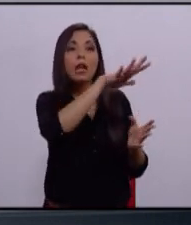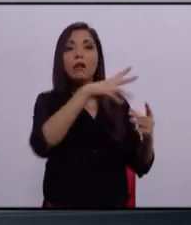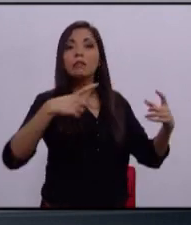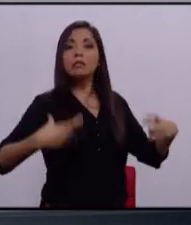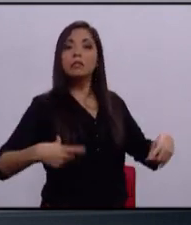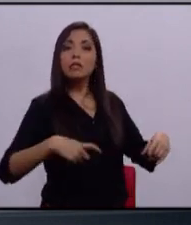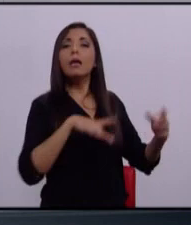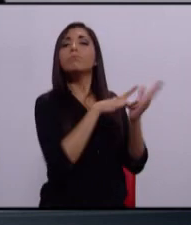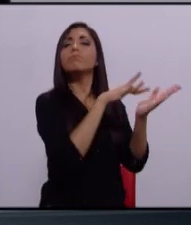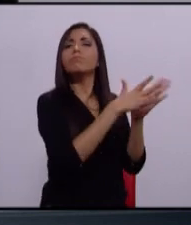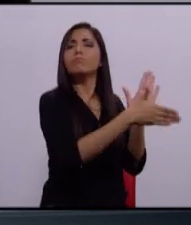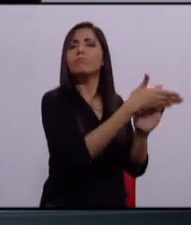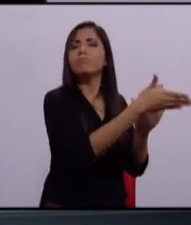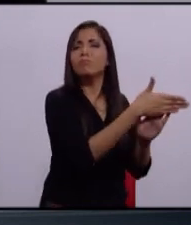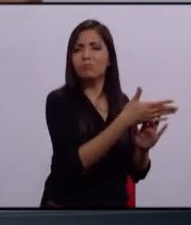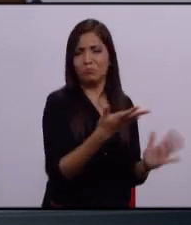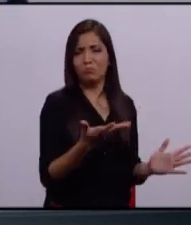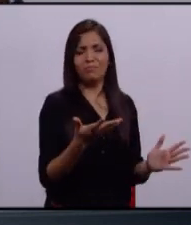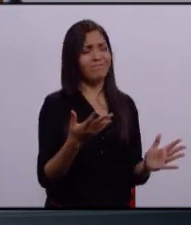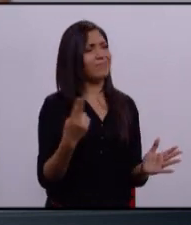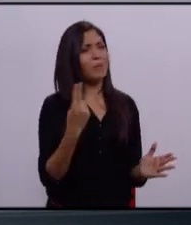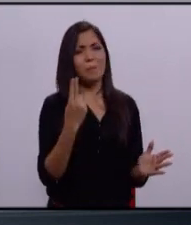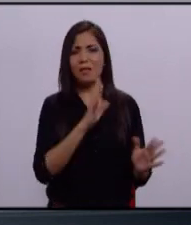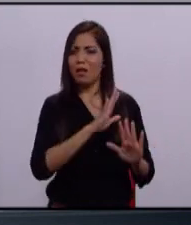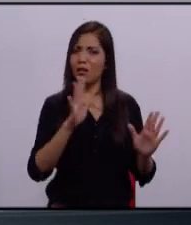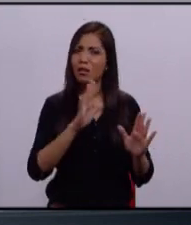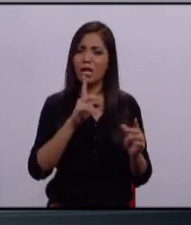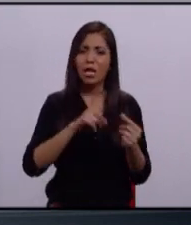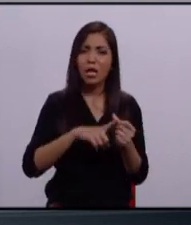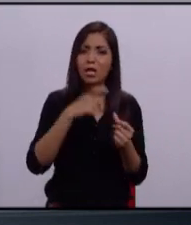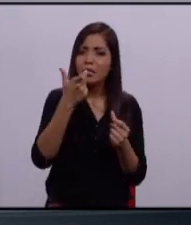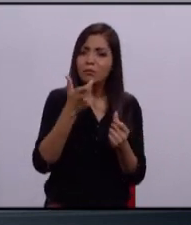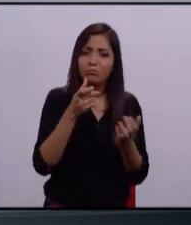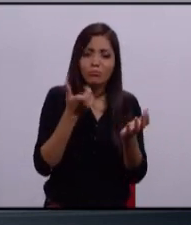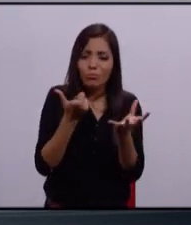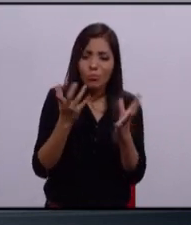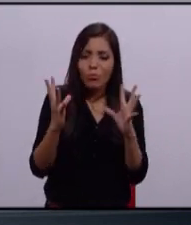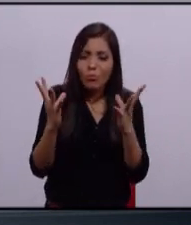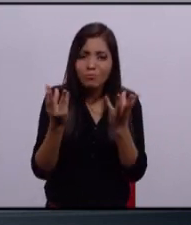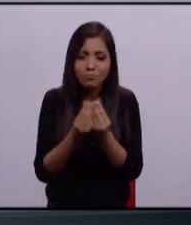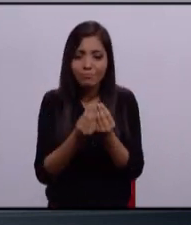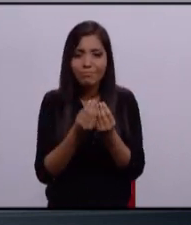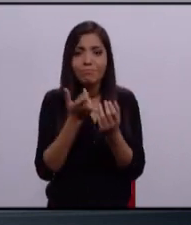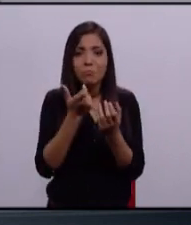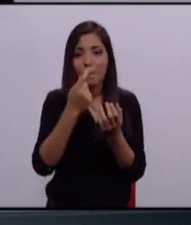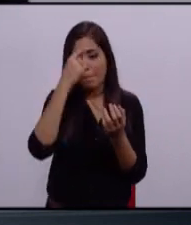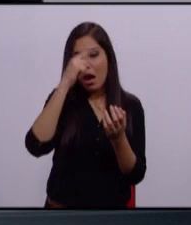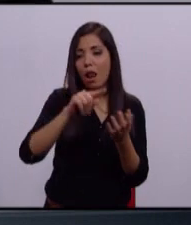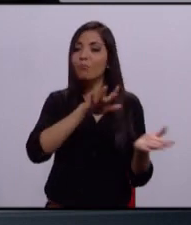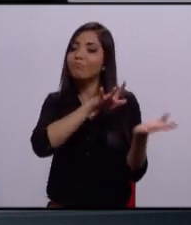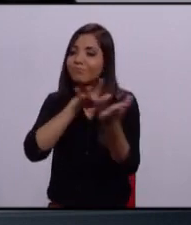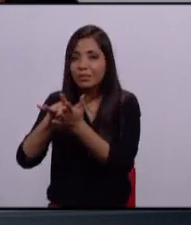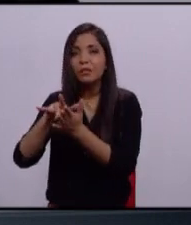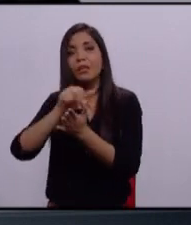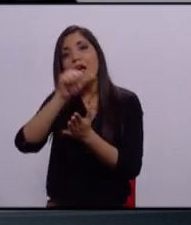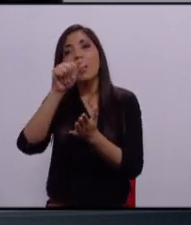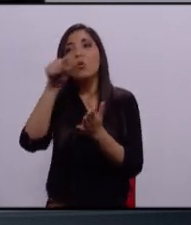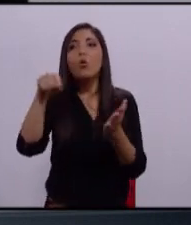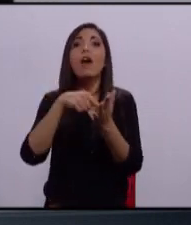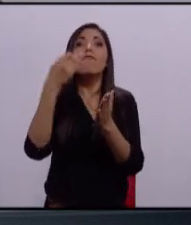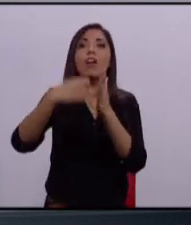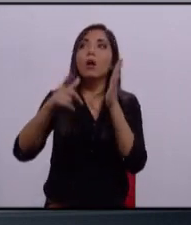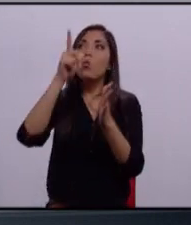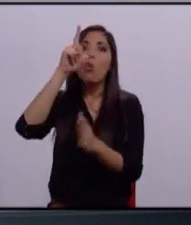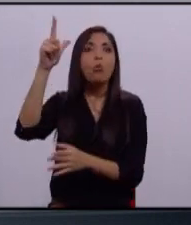Tenemos que generar, darle la vuelta y cambiar para que dos de cada tres pesos se puedan invertir en las colonias que le hace falta alumbrado